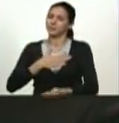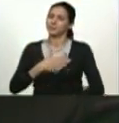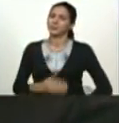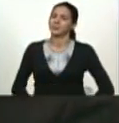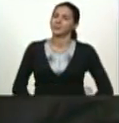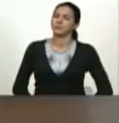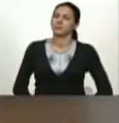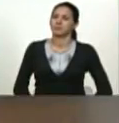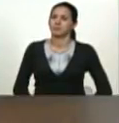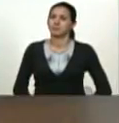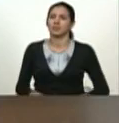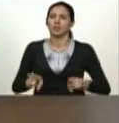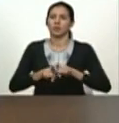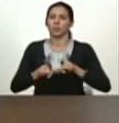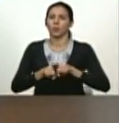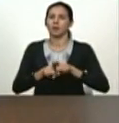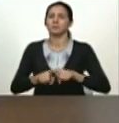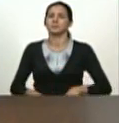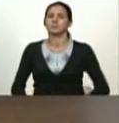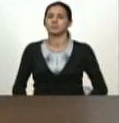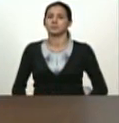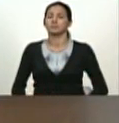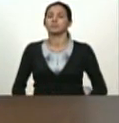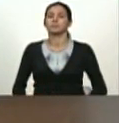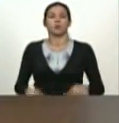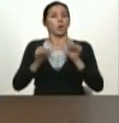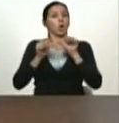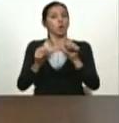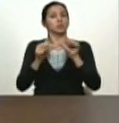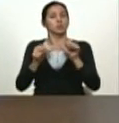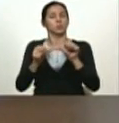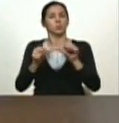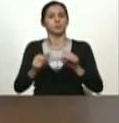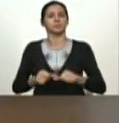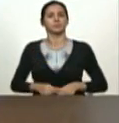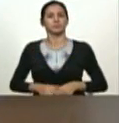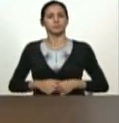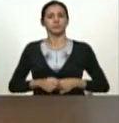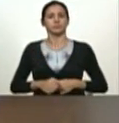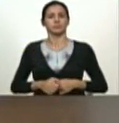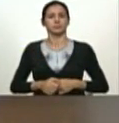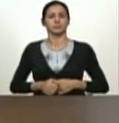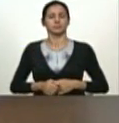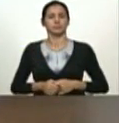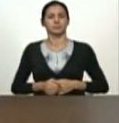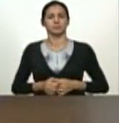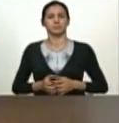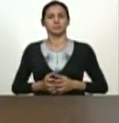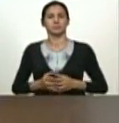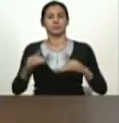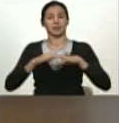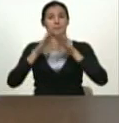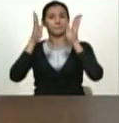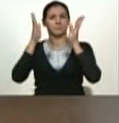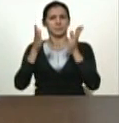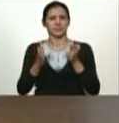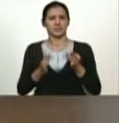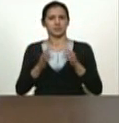igualmente ratificado a el ministro